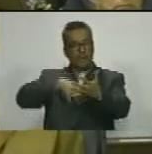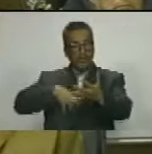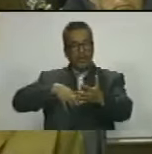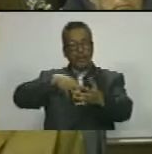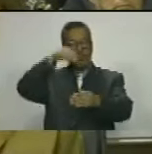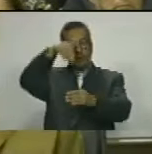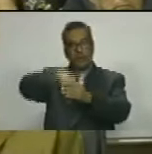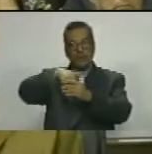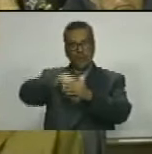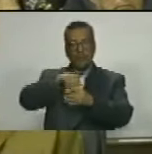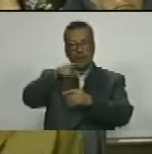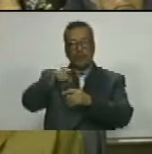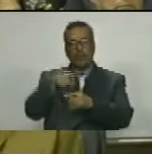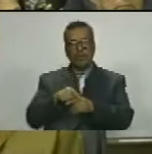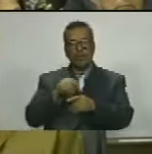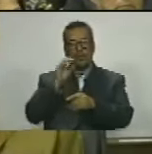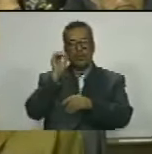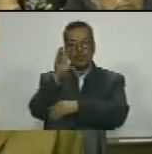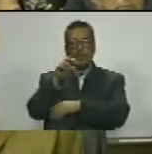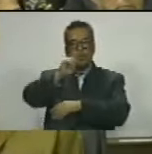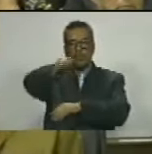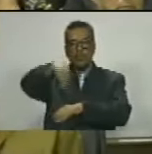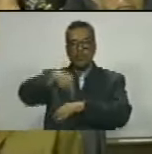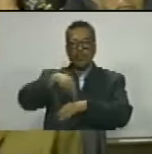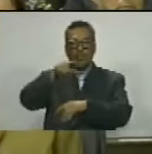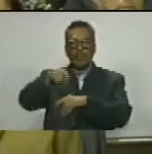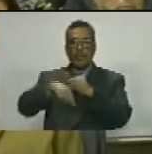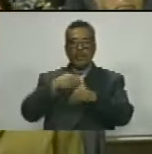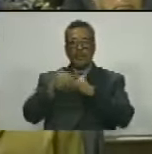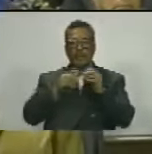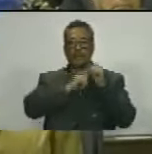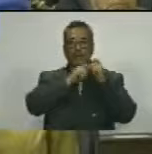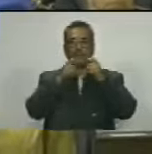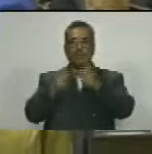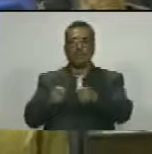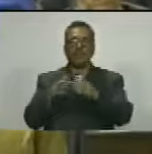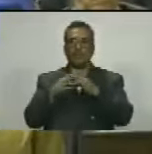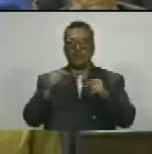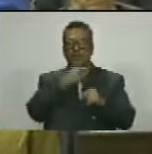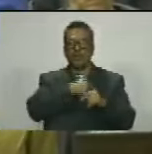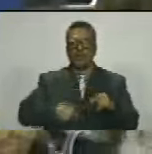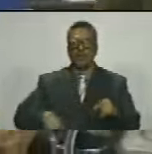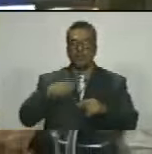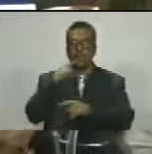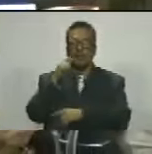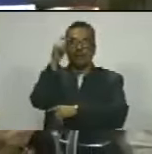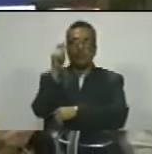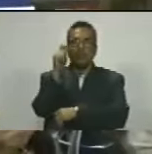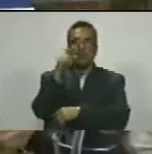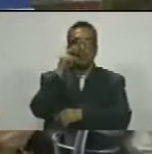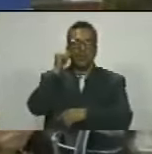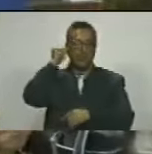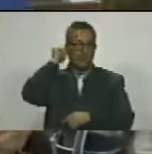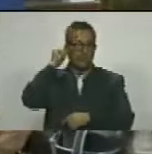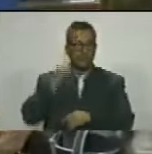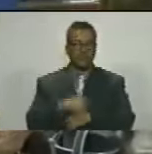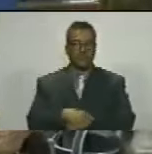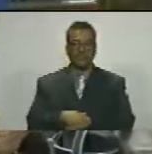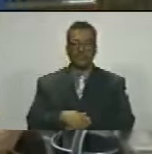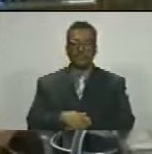votos de este parlamento será designado es todo señores diputados señores diputadas